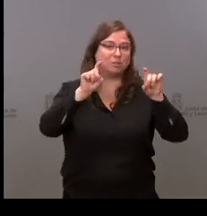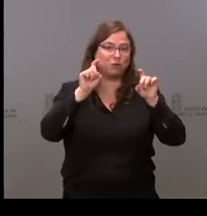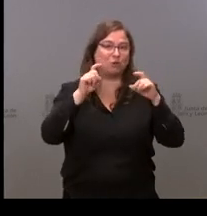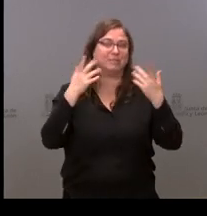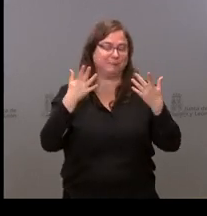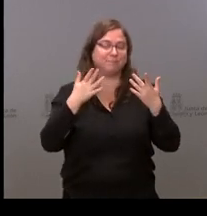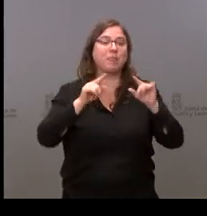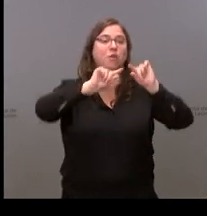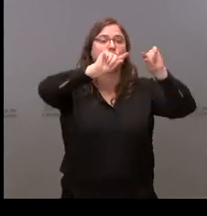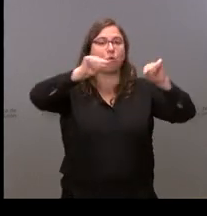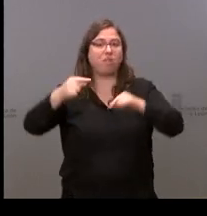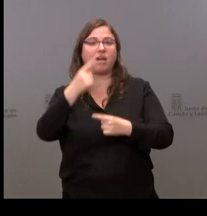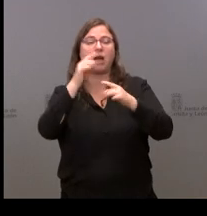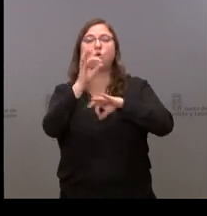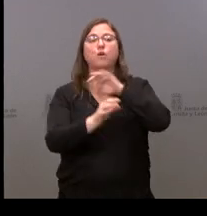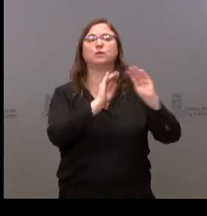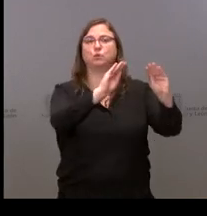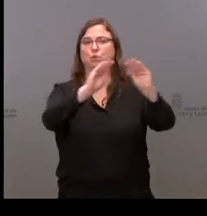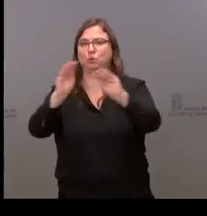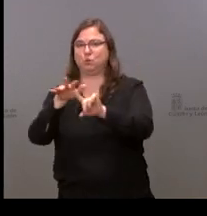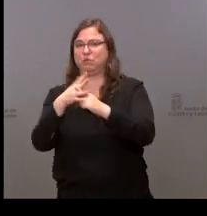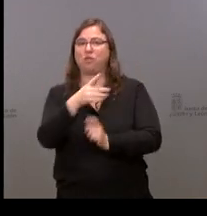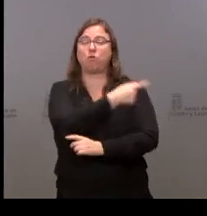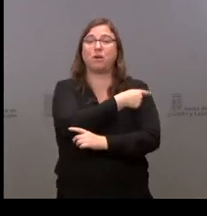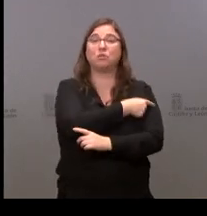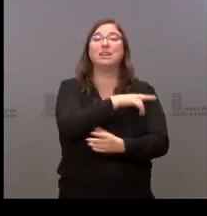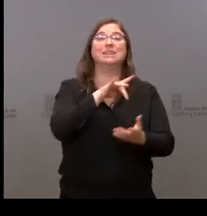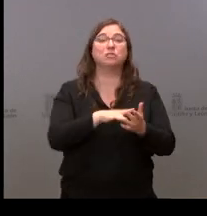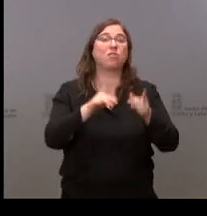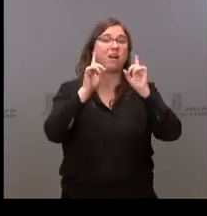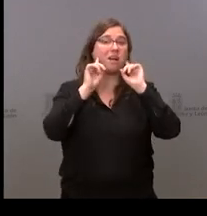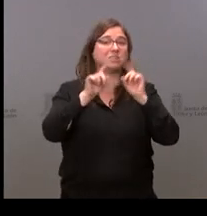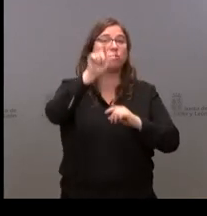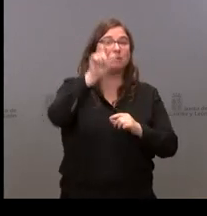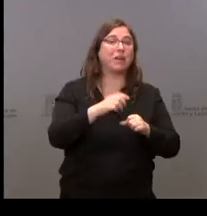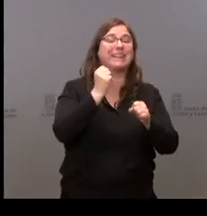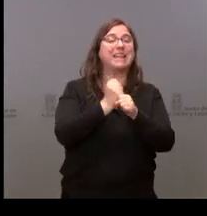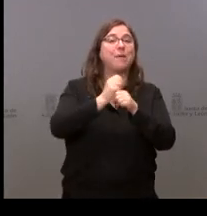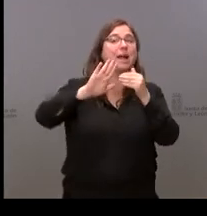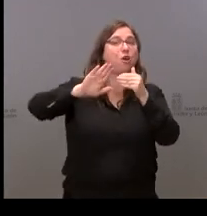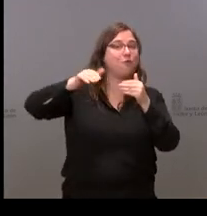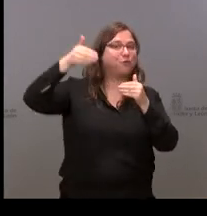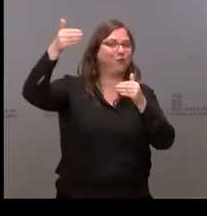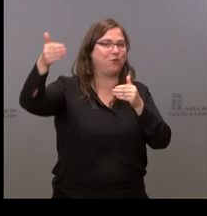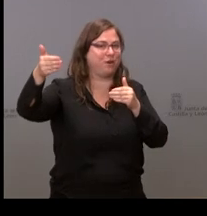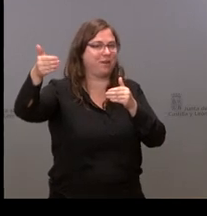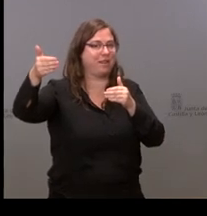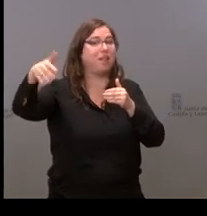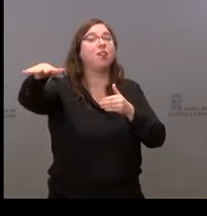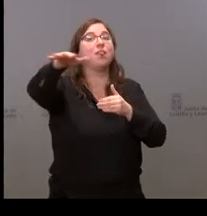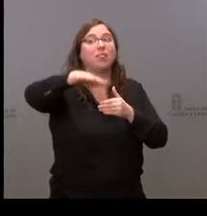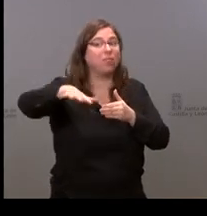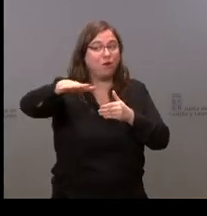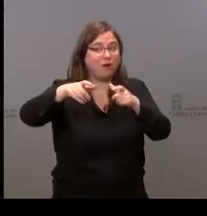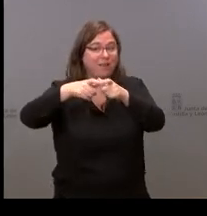poquito con sus propias condiciones, será el caso de gente que trabaja afuera, no le vacunan en el lugar de trabajo porque no tiene